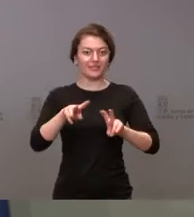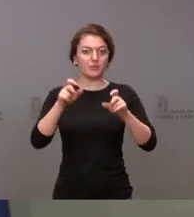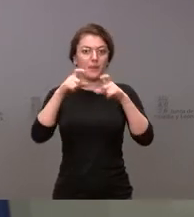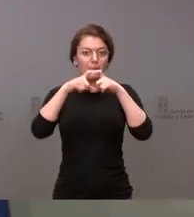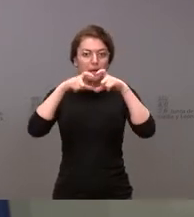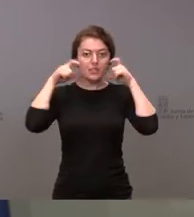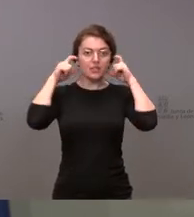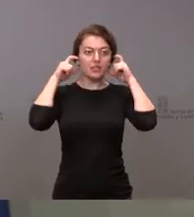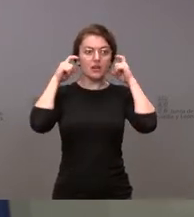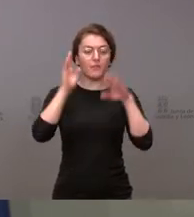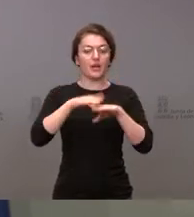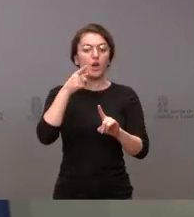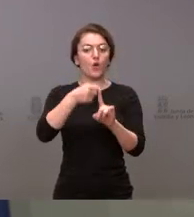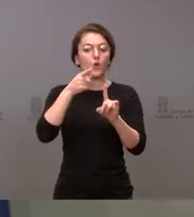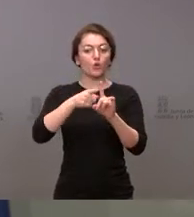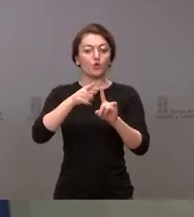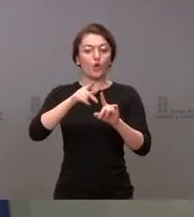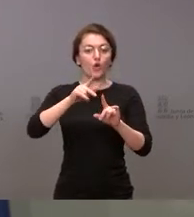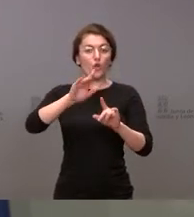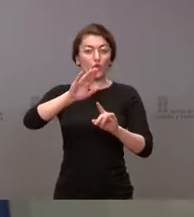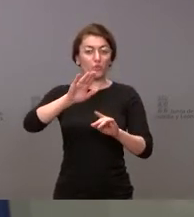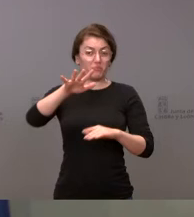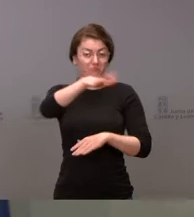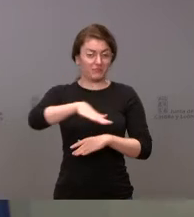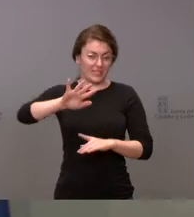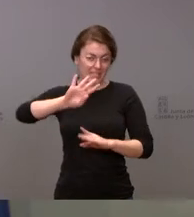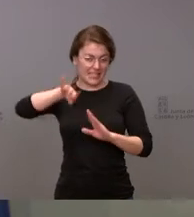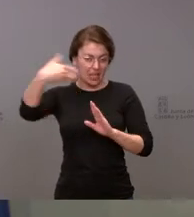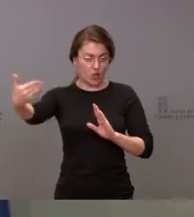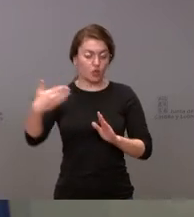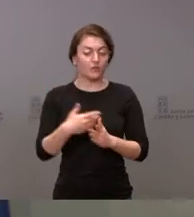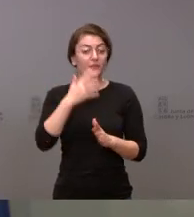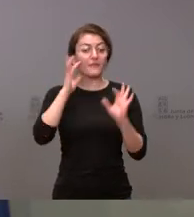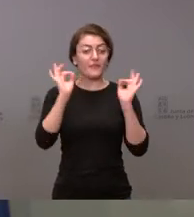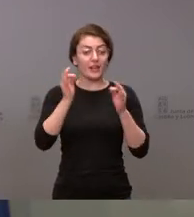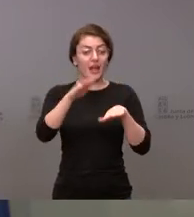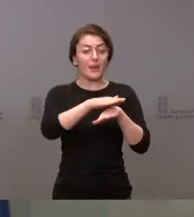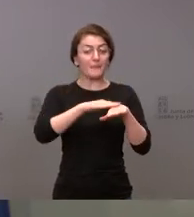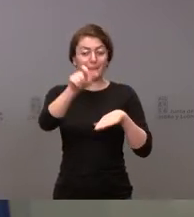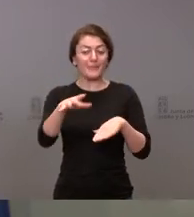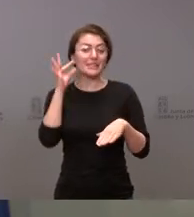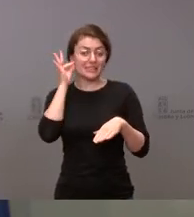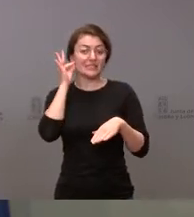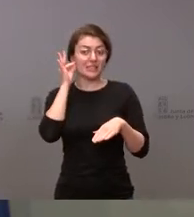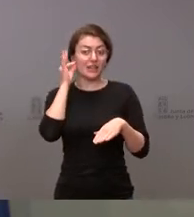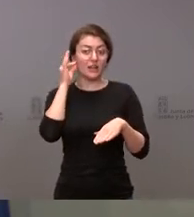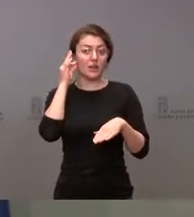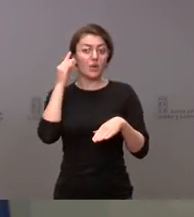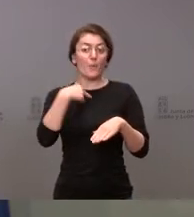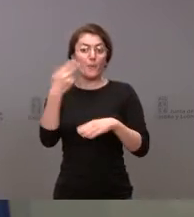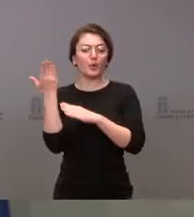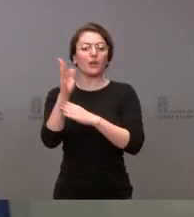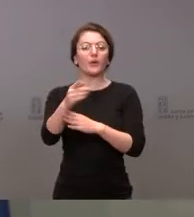su uso en exteriores. Y es verdad que aunque la ministra portavoz anunció que se iban a